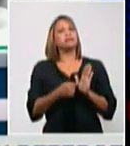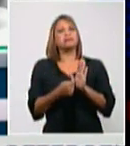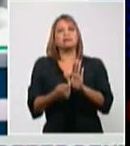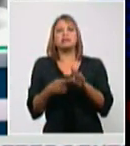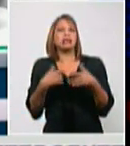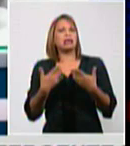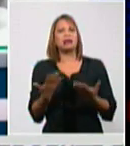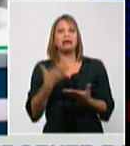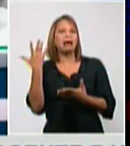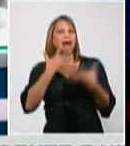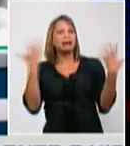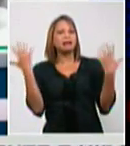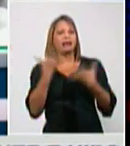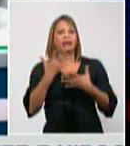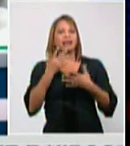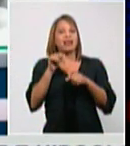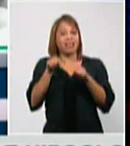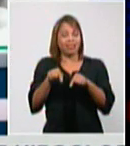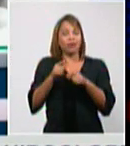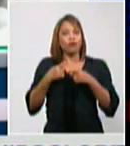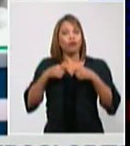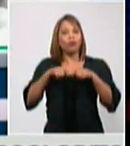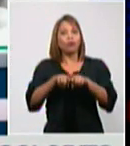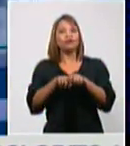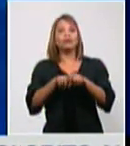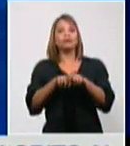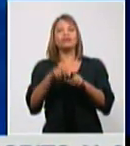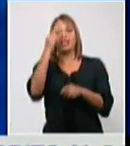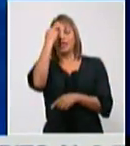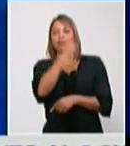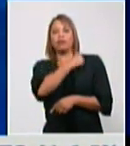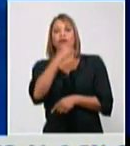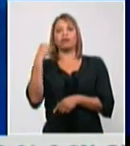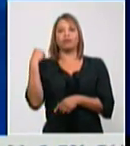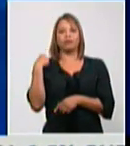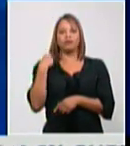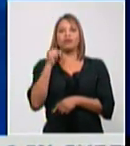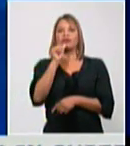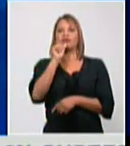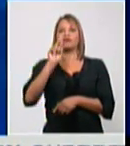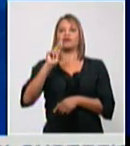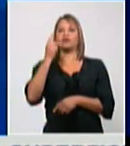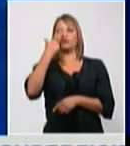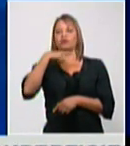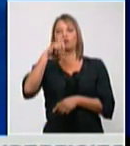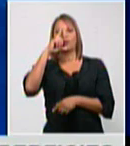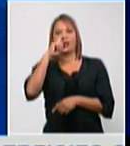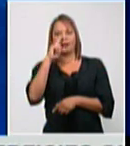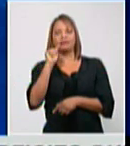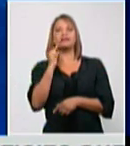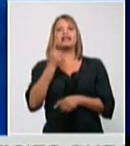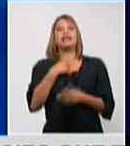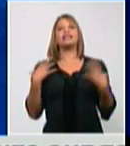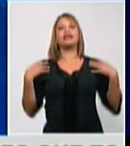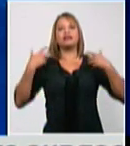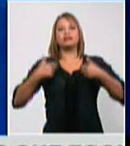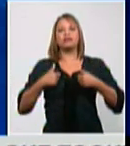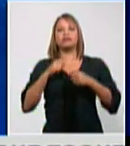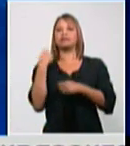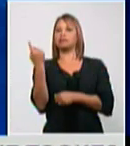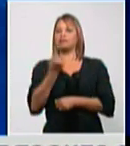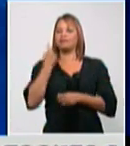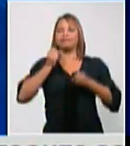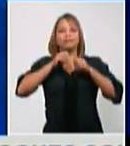estudio, en nuestro set de televisión, al doctor Francisco Durán García, director nacional de epidemiología del Ministerio de Salud